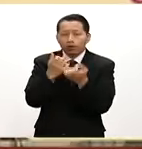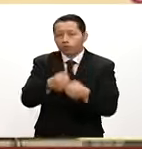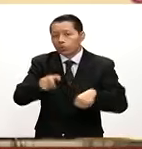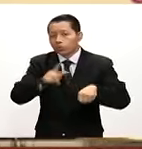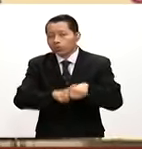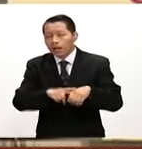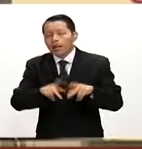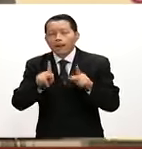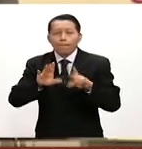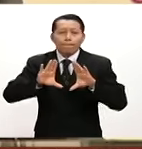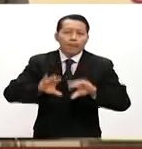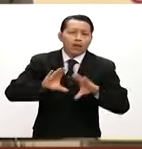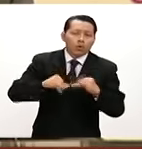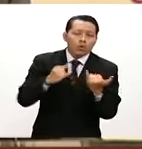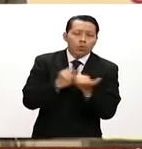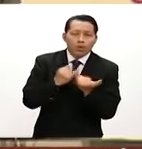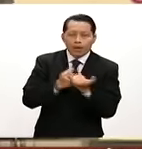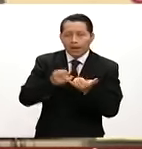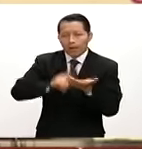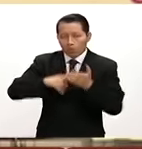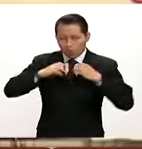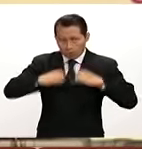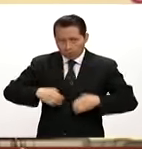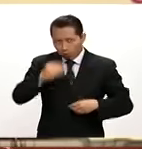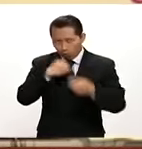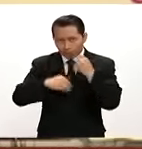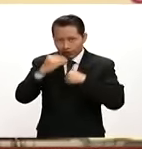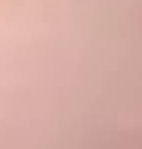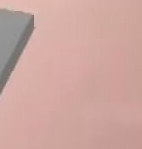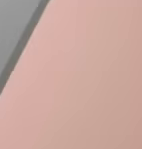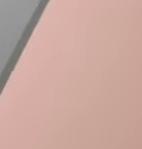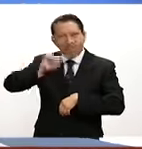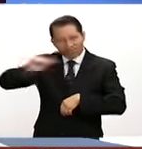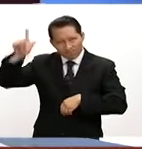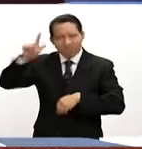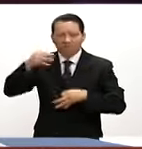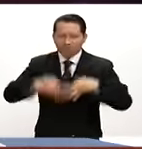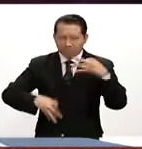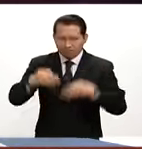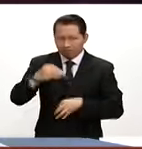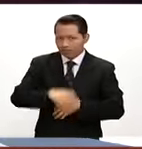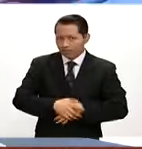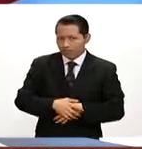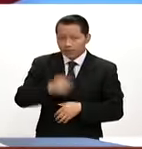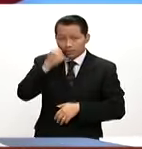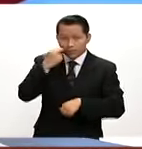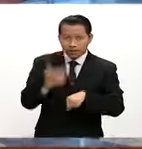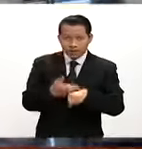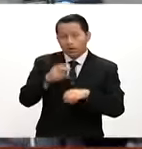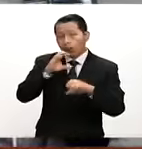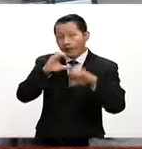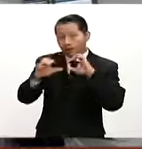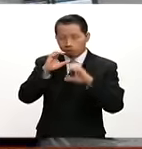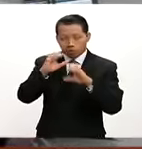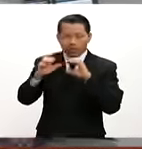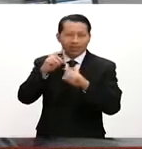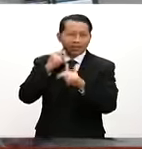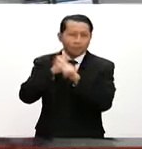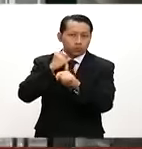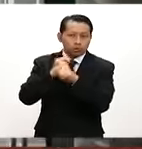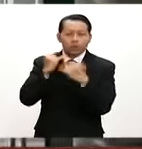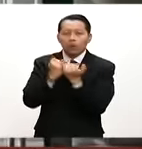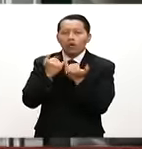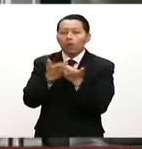pedagógico, nutricional, jurídico y profesional. La Secretaría de Comunicaciones y Transportes y el Grupo